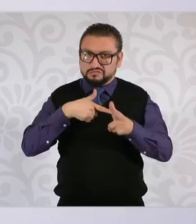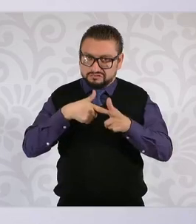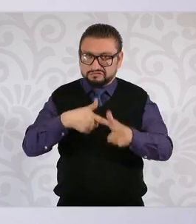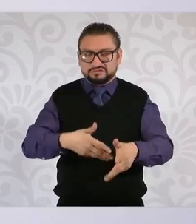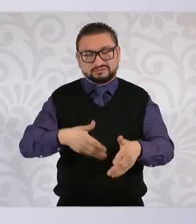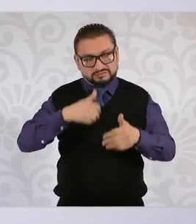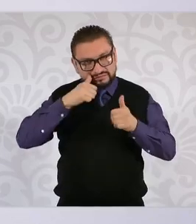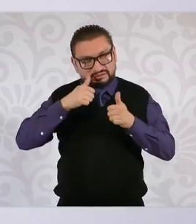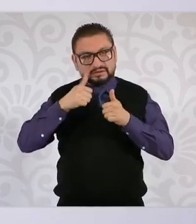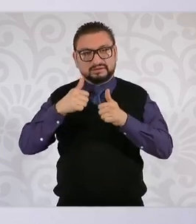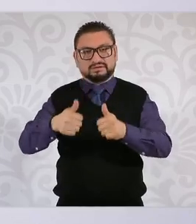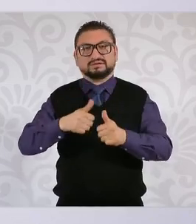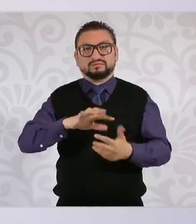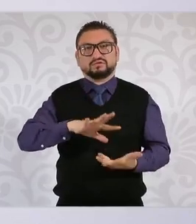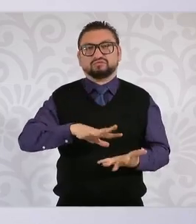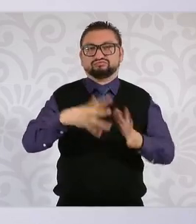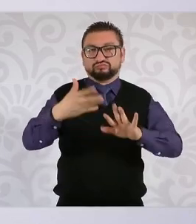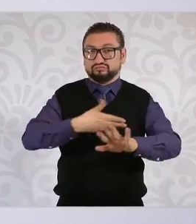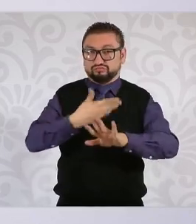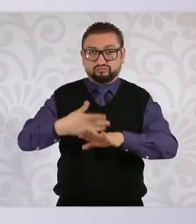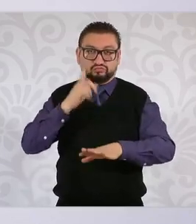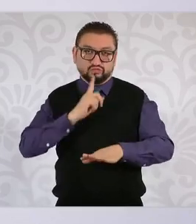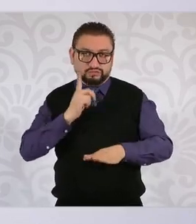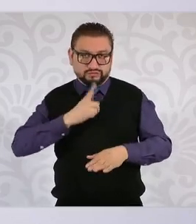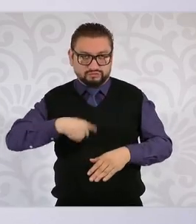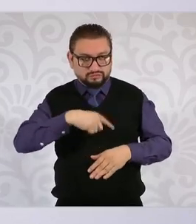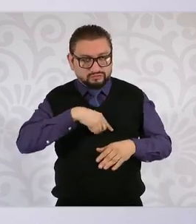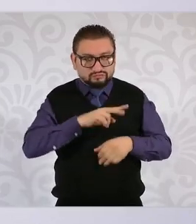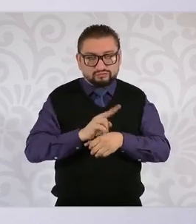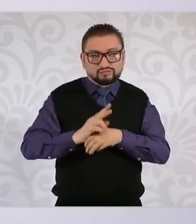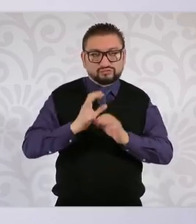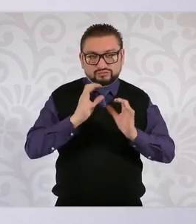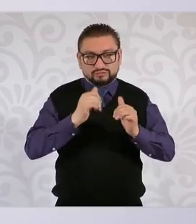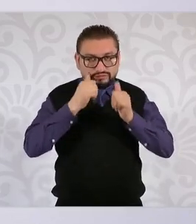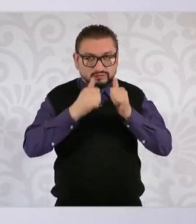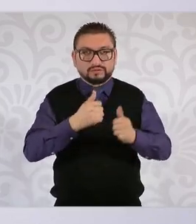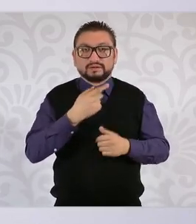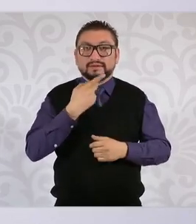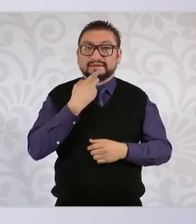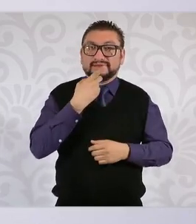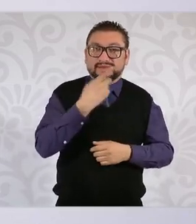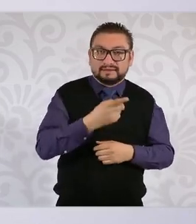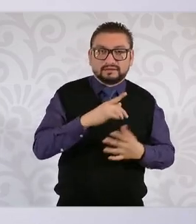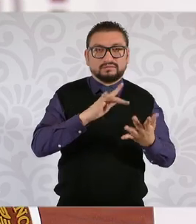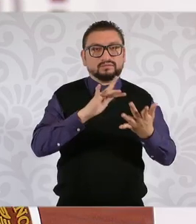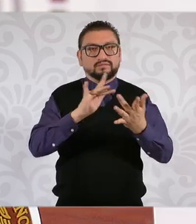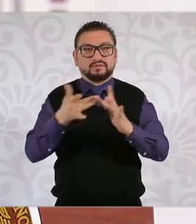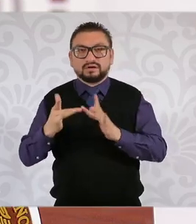atendiendo la violencia contra las mujeres sean dichos sean redes sociales